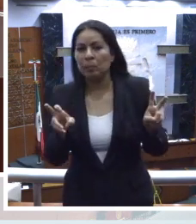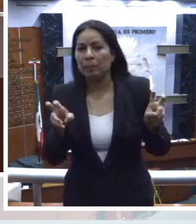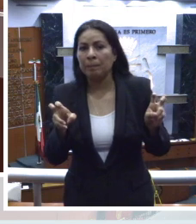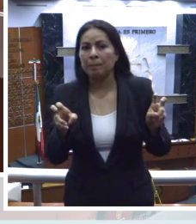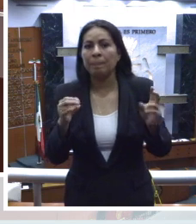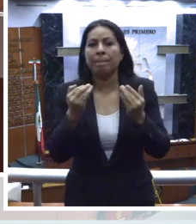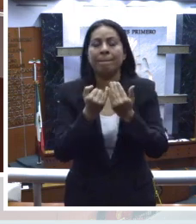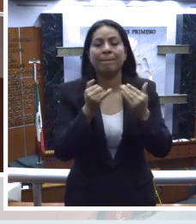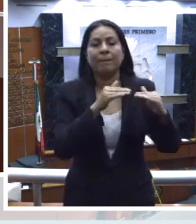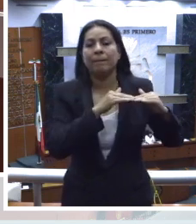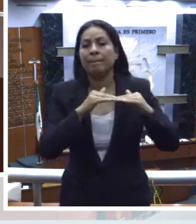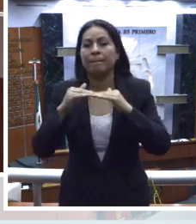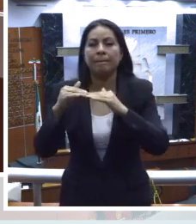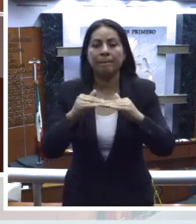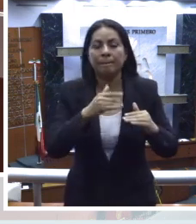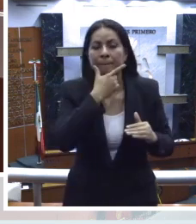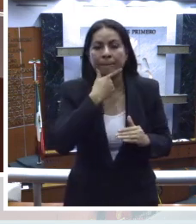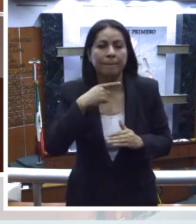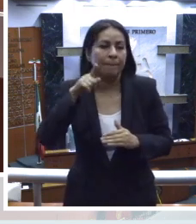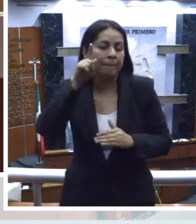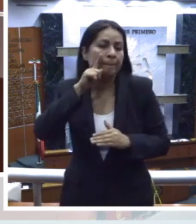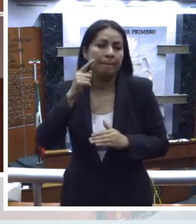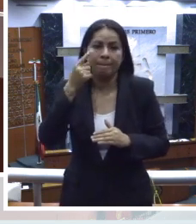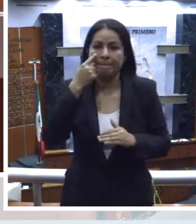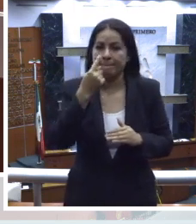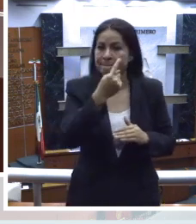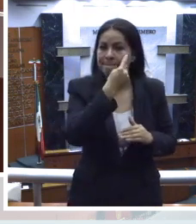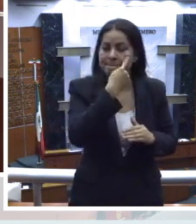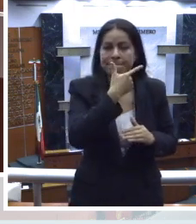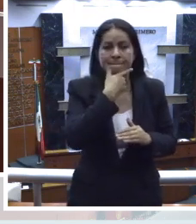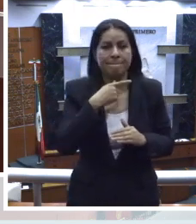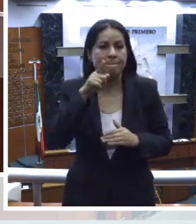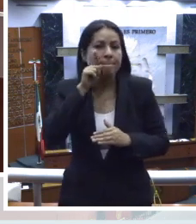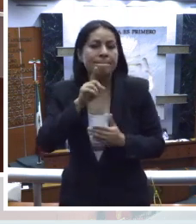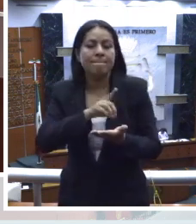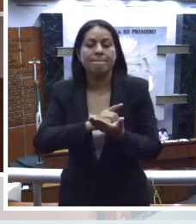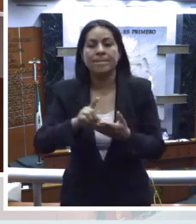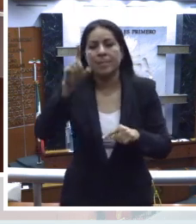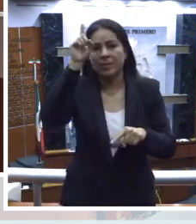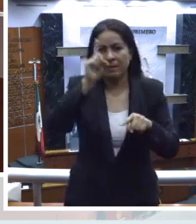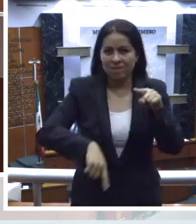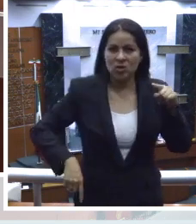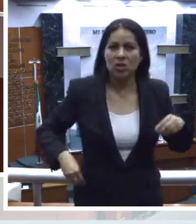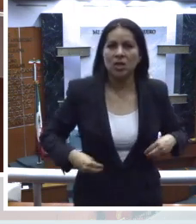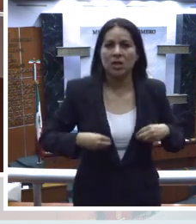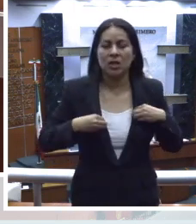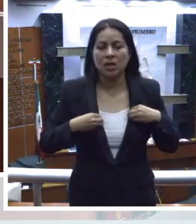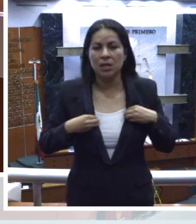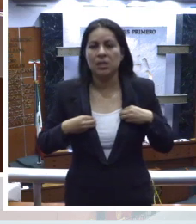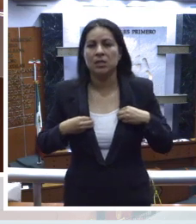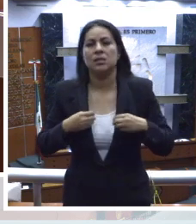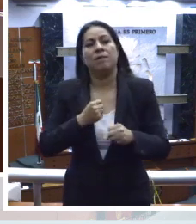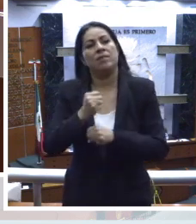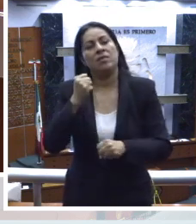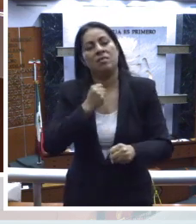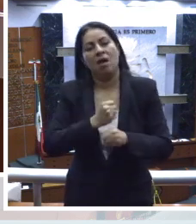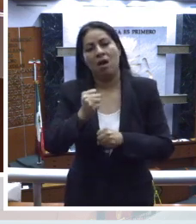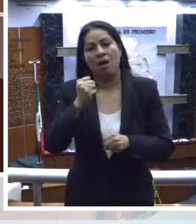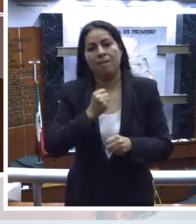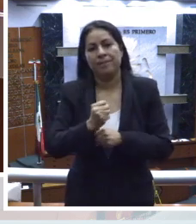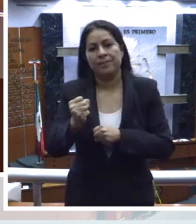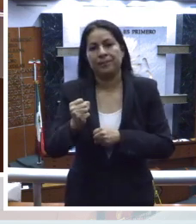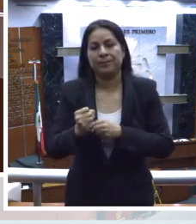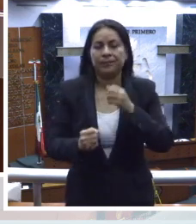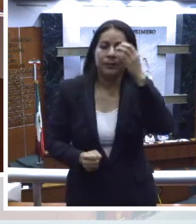en materia de igualdad sustantiva, perspectiva de género y derecho de las mujeres a una vida libre de